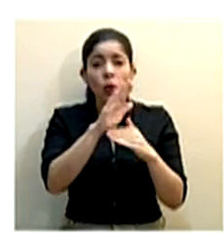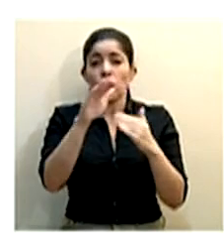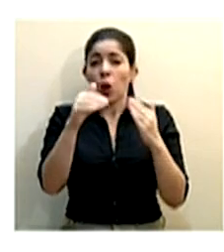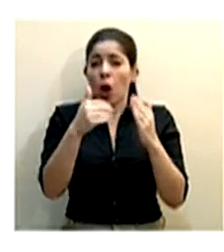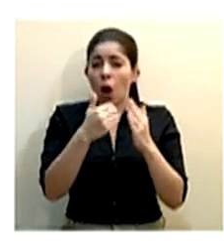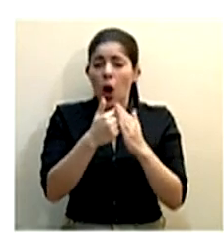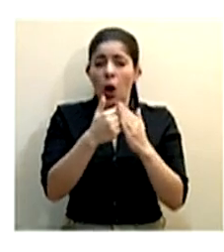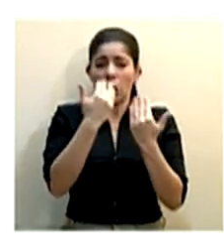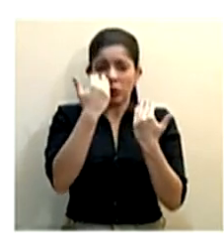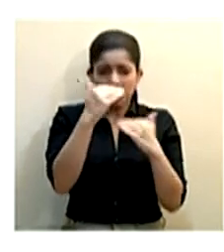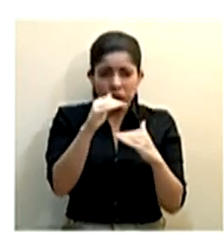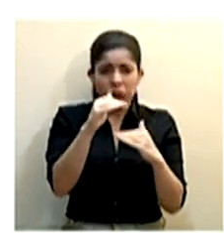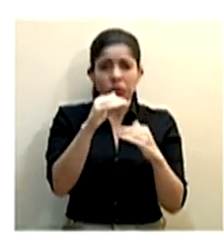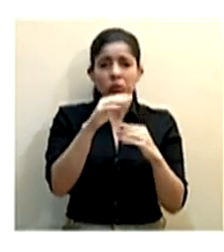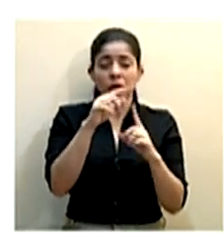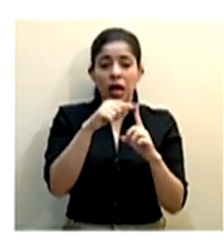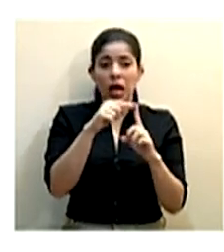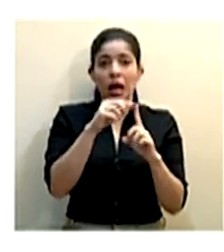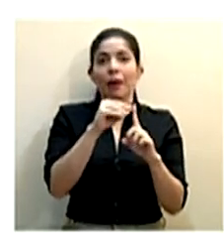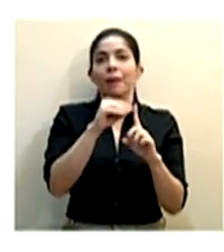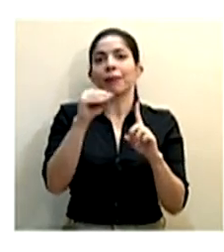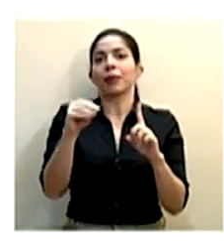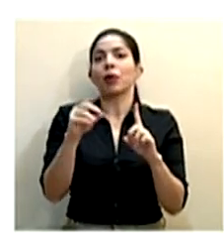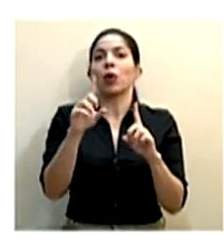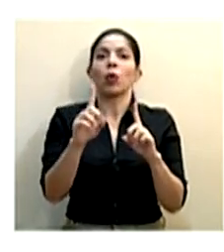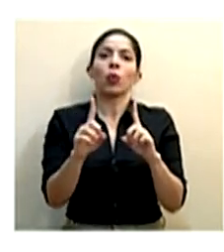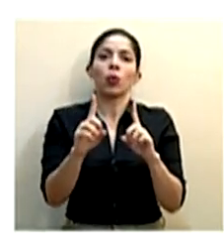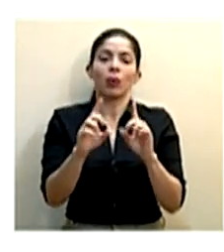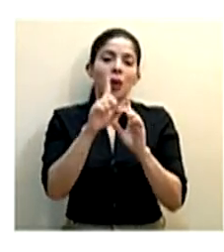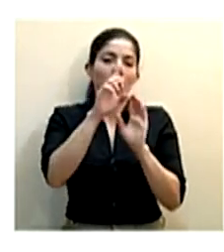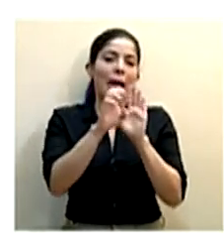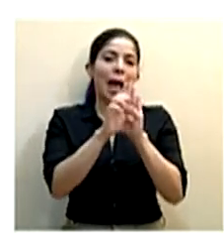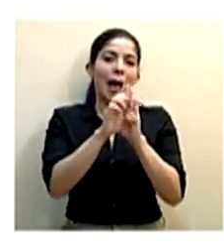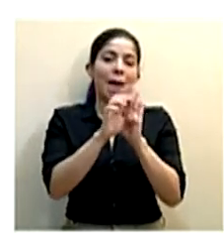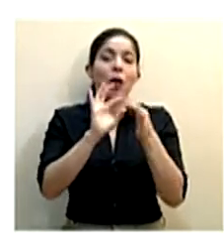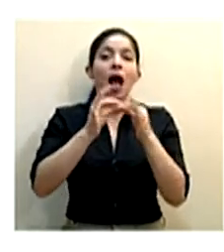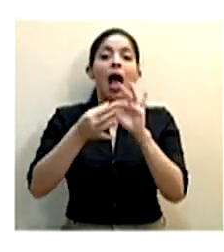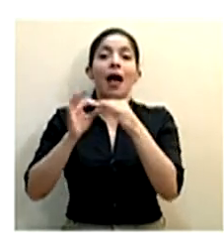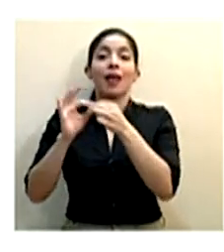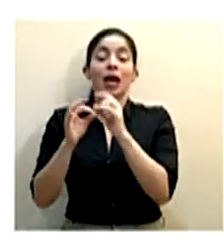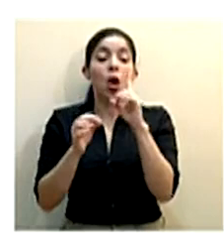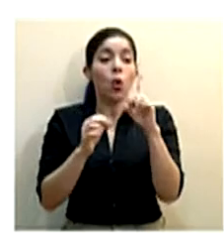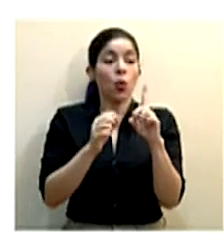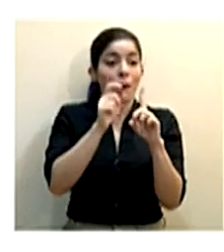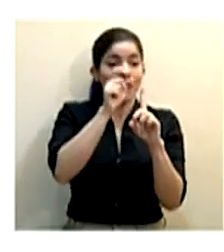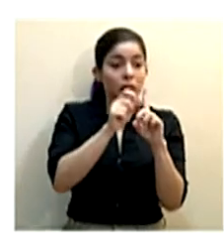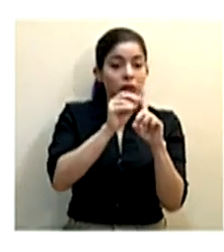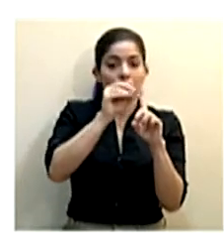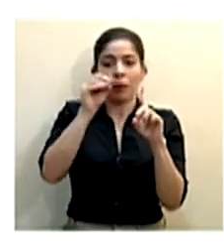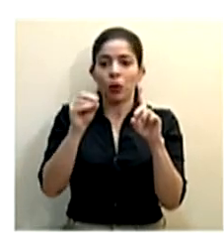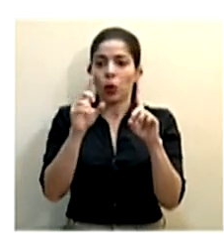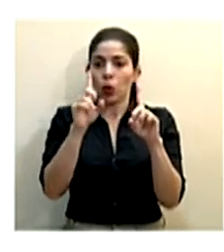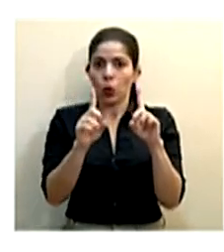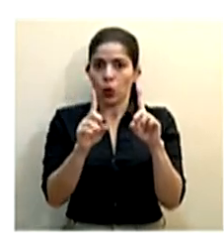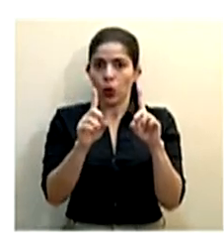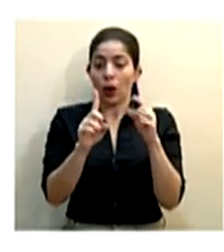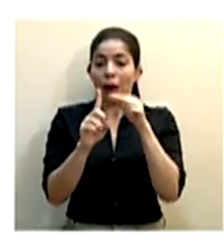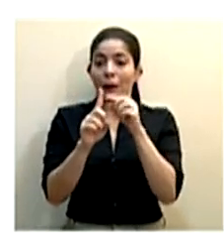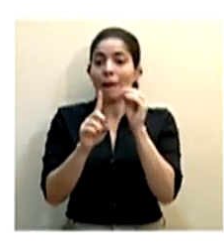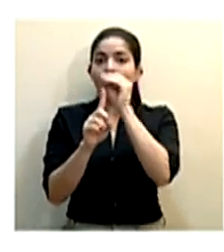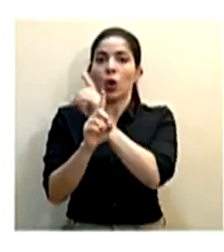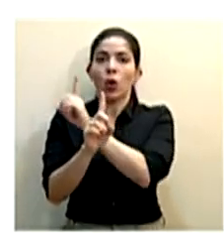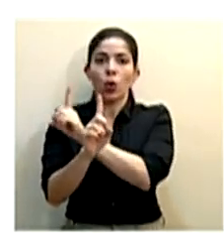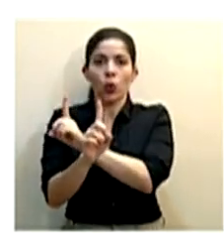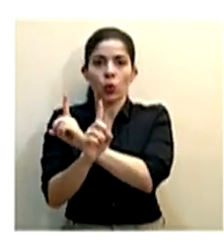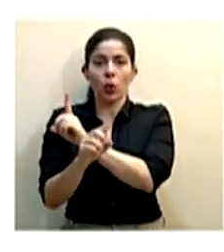la rigurosidad que tenemos que tomar y por ejemplo ahí tendríamos un ejemplo de una cadena en donde cada persona contagió a solo una persona